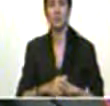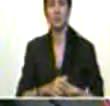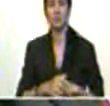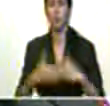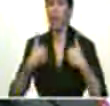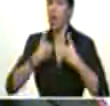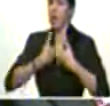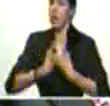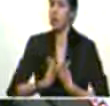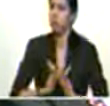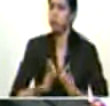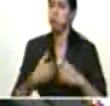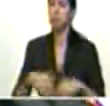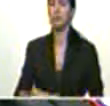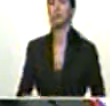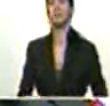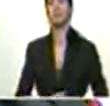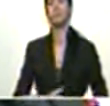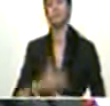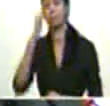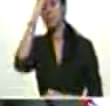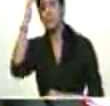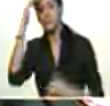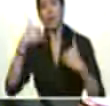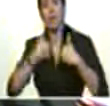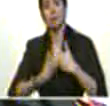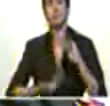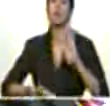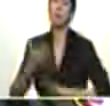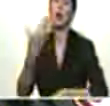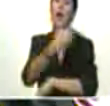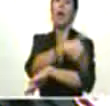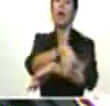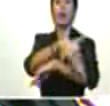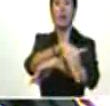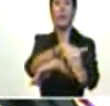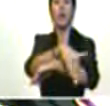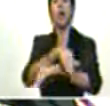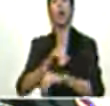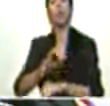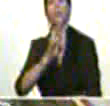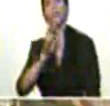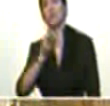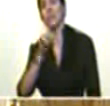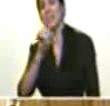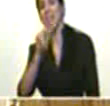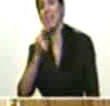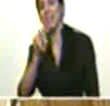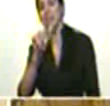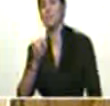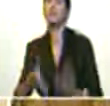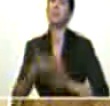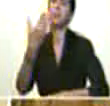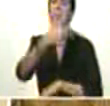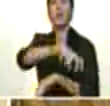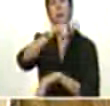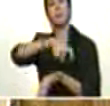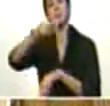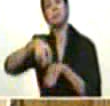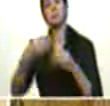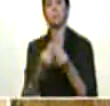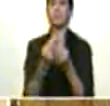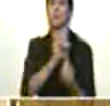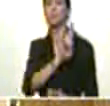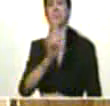cargado ¿no? Y nos fuimos a caminar por la avenida Bordaneta y nos conseguimos a mucha gente pues en la calle uno consigue gente